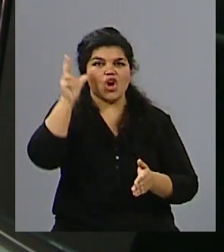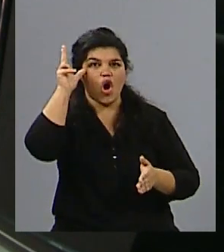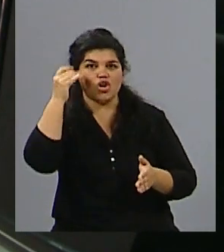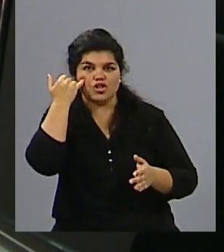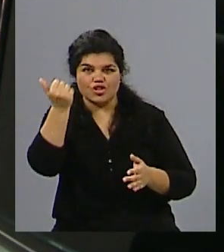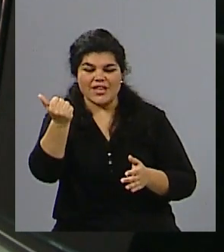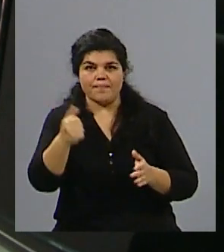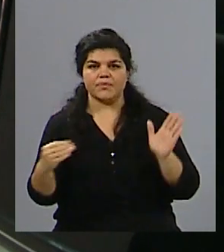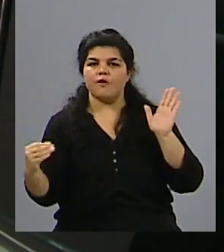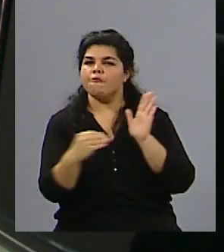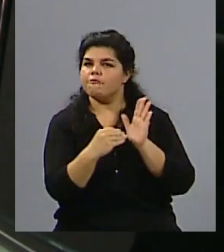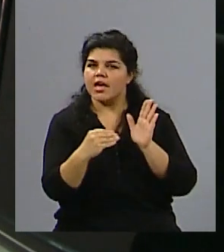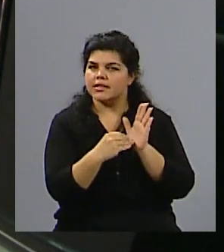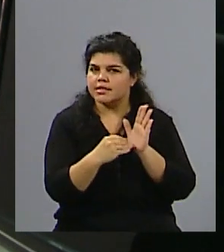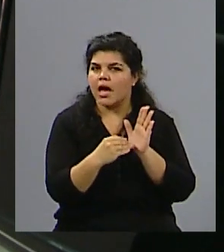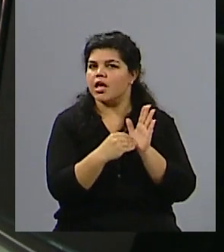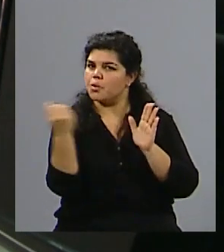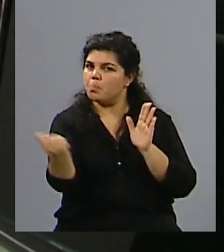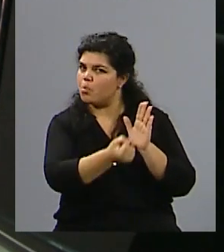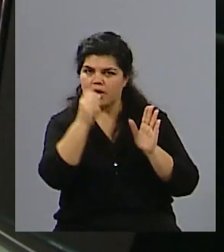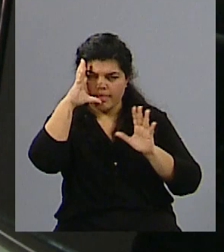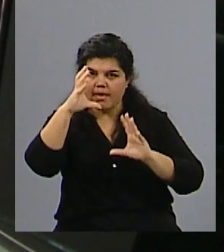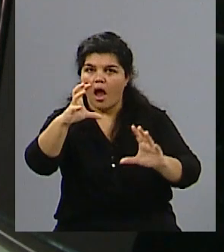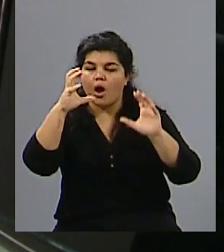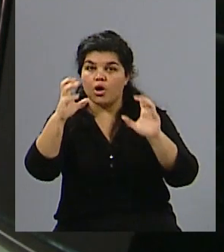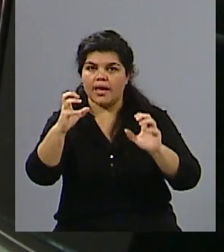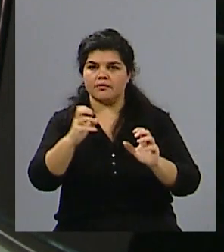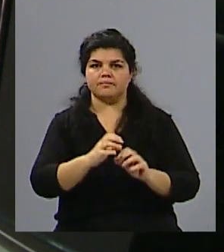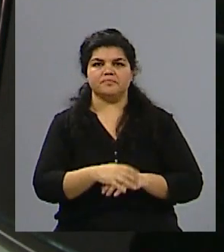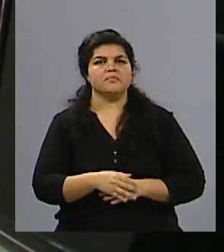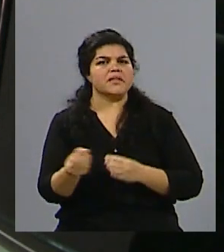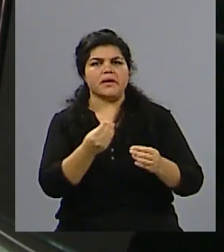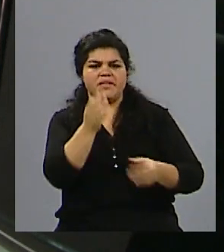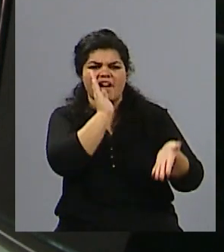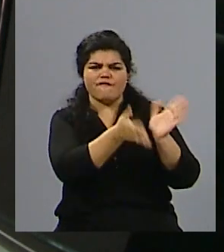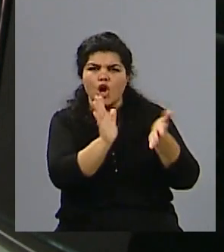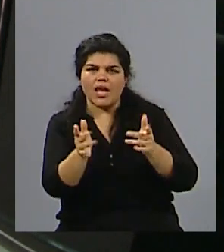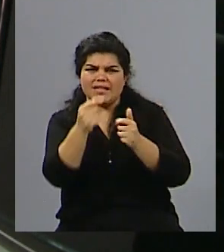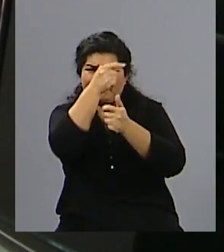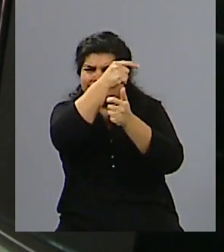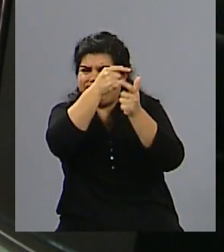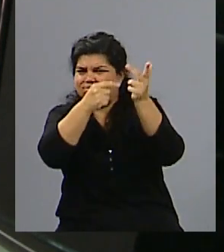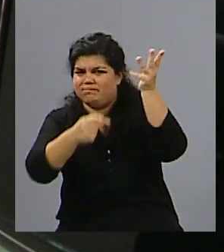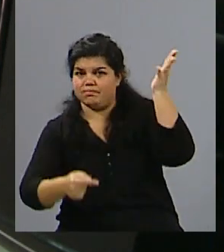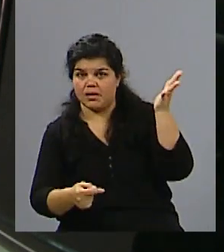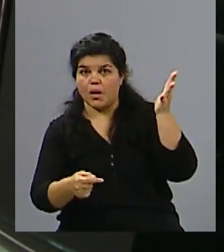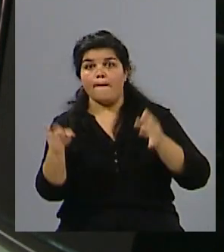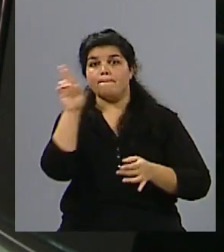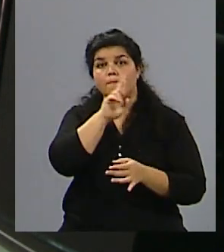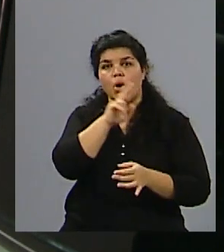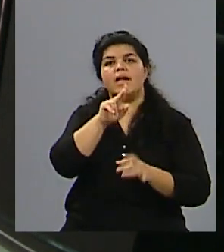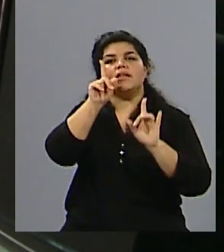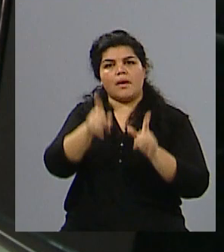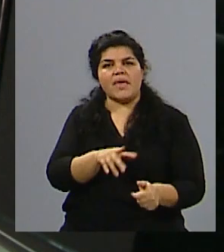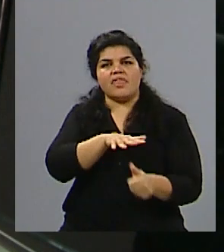violencias, no una sola, no solo la física, sino todas las violencias que sufrimos las mujeres y diversidades. Aquel